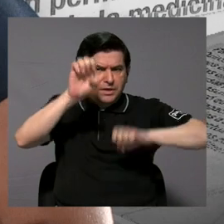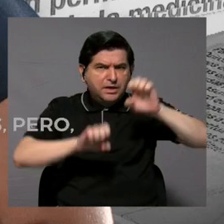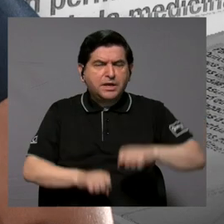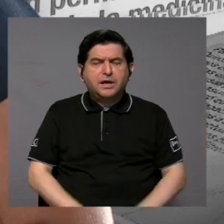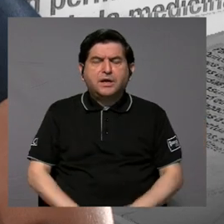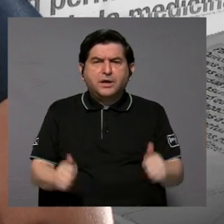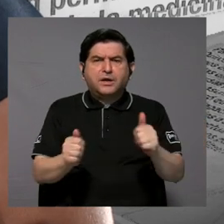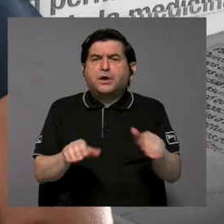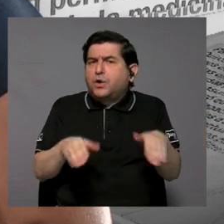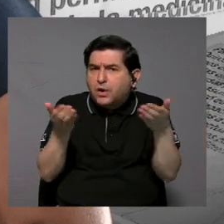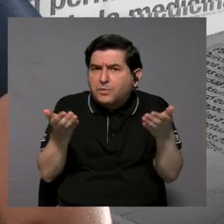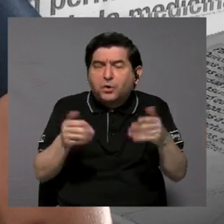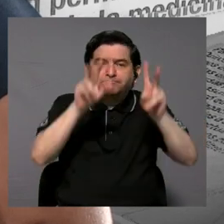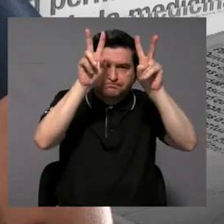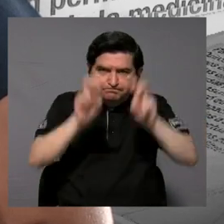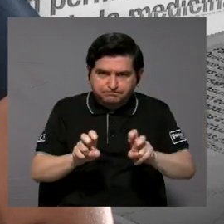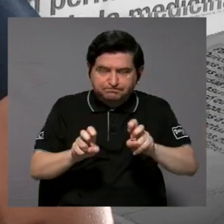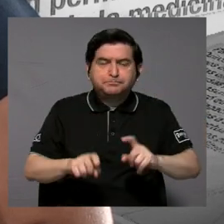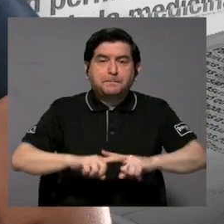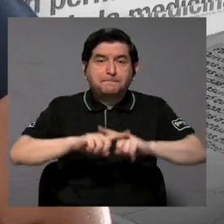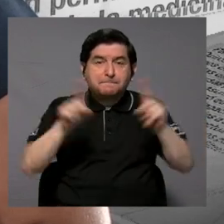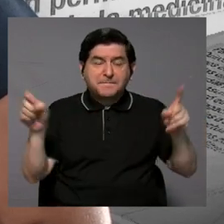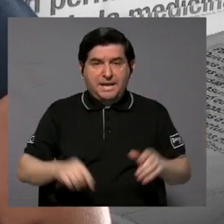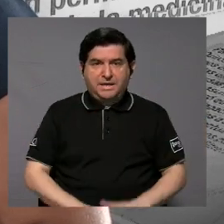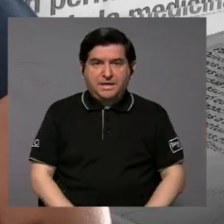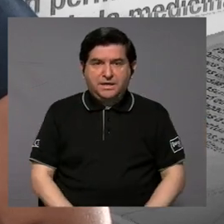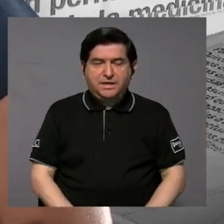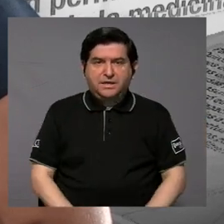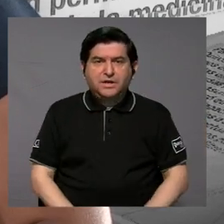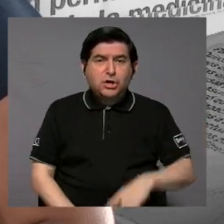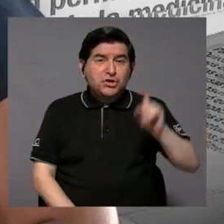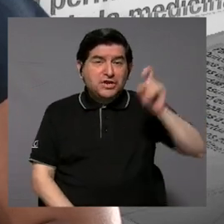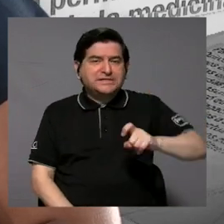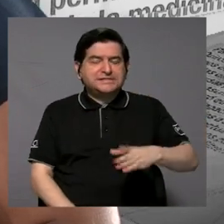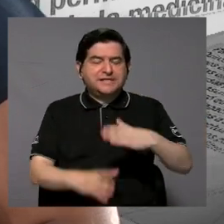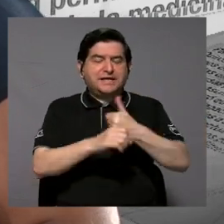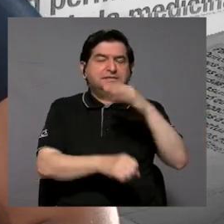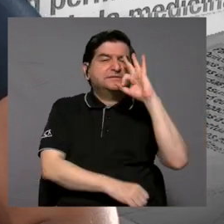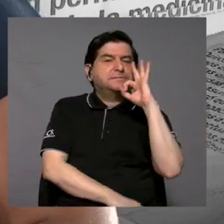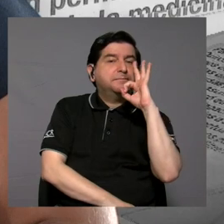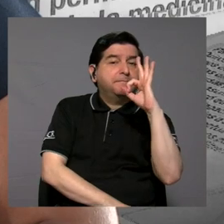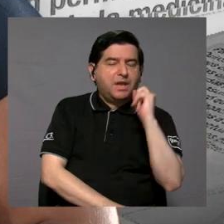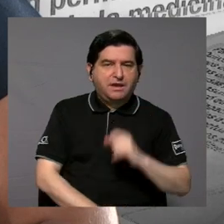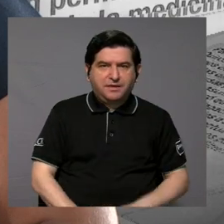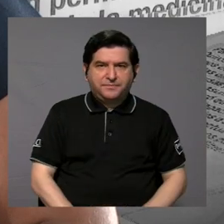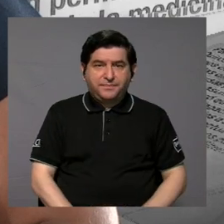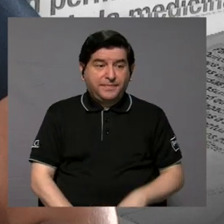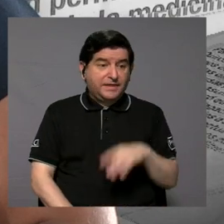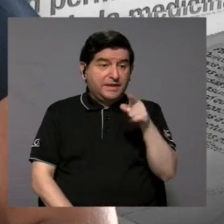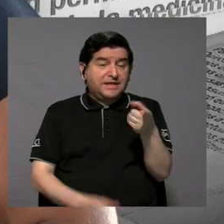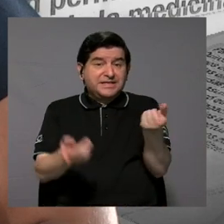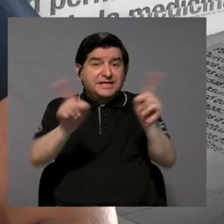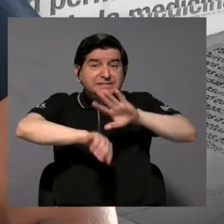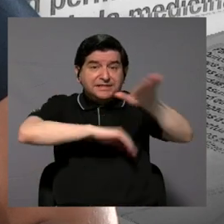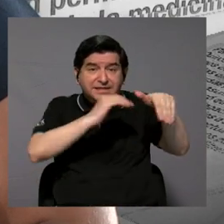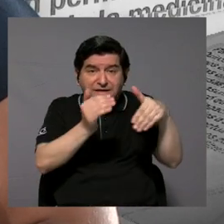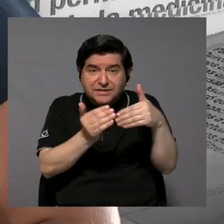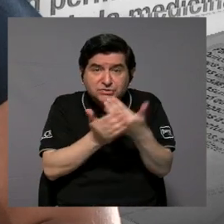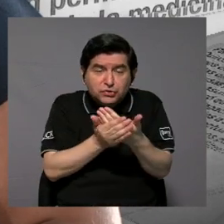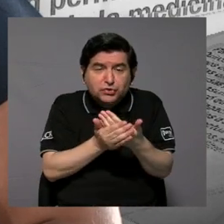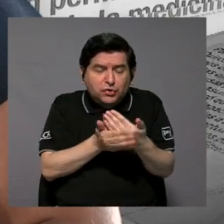mediante exámenes, pero el asunto está en que tienen que estar bien hechas. Tienen que tener todo